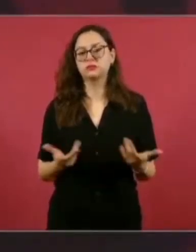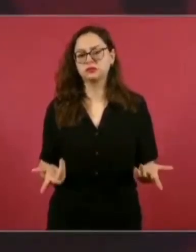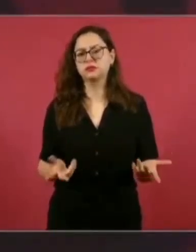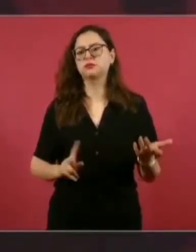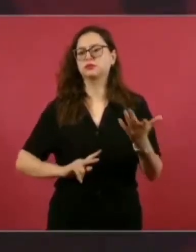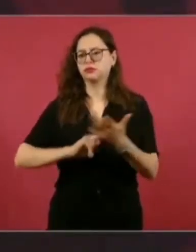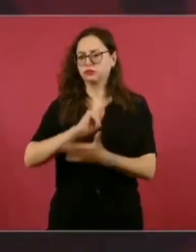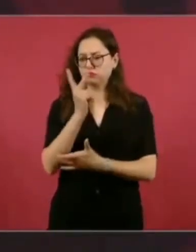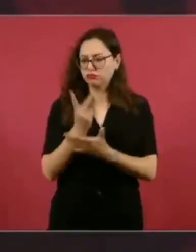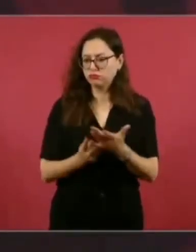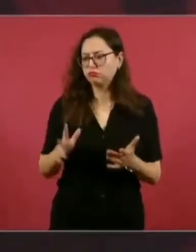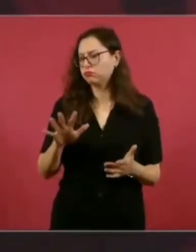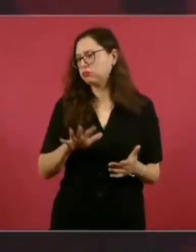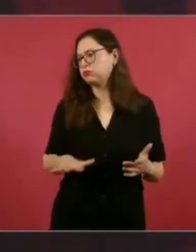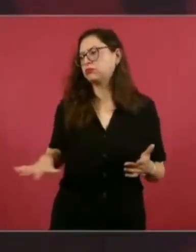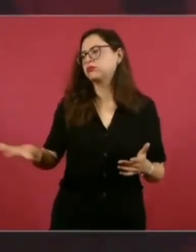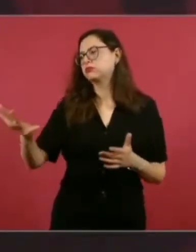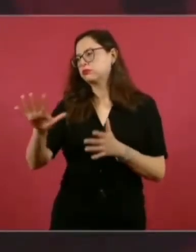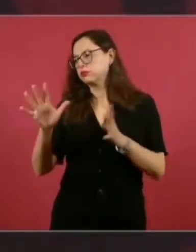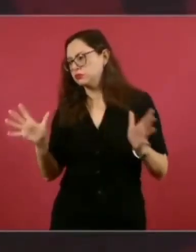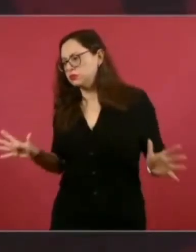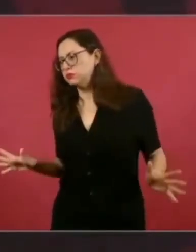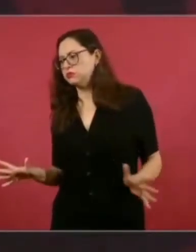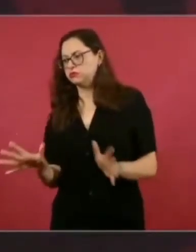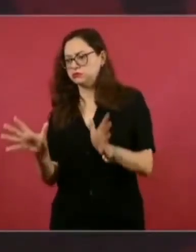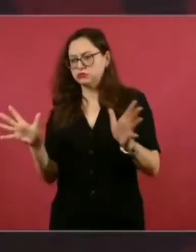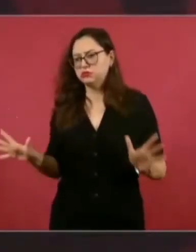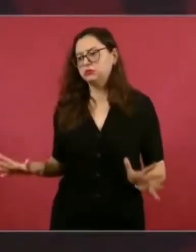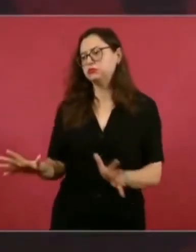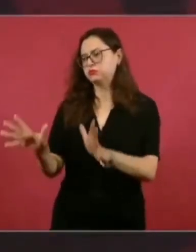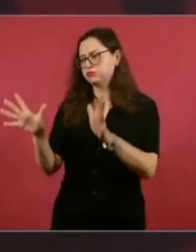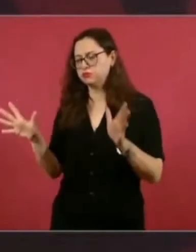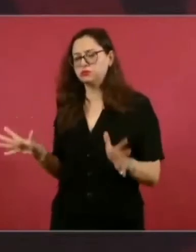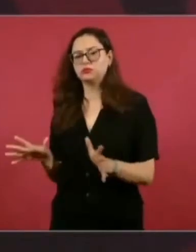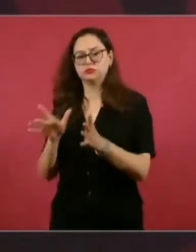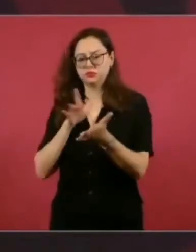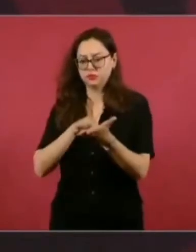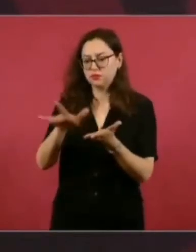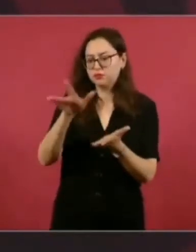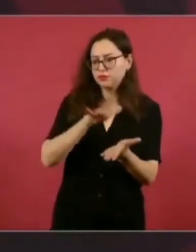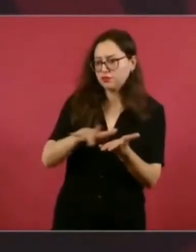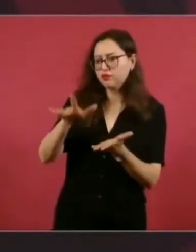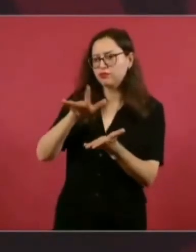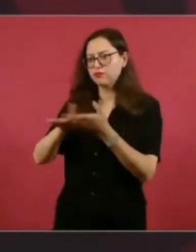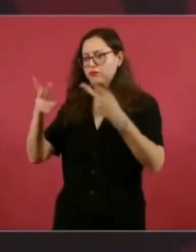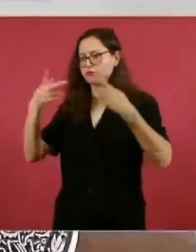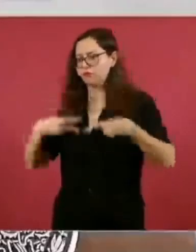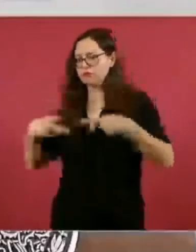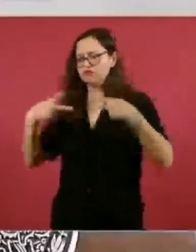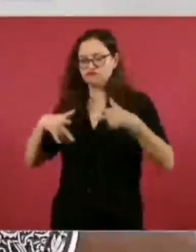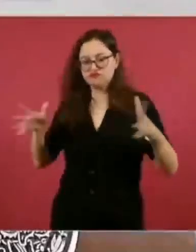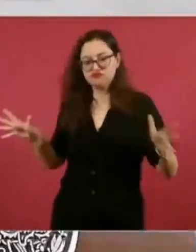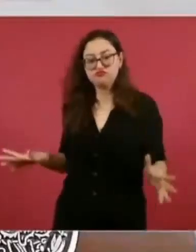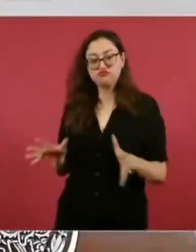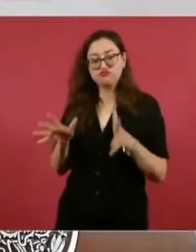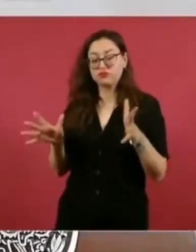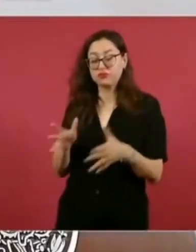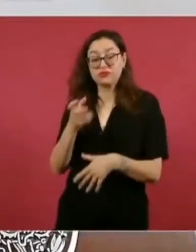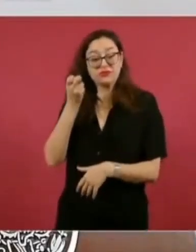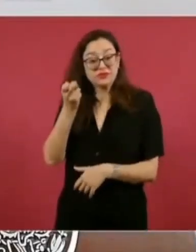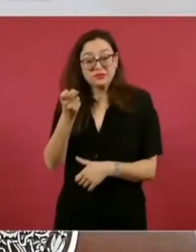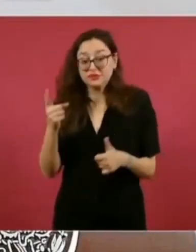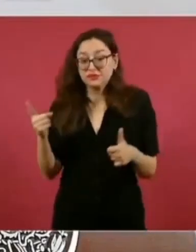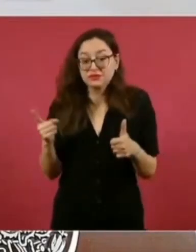bienestar, ella misma lo ha planteado, va a seguir el apoyo a la gente, eso es muy importante,